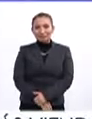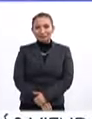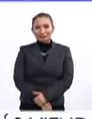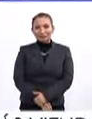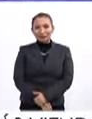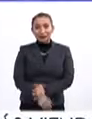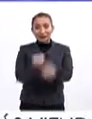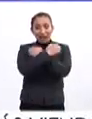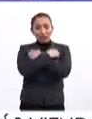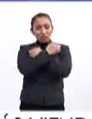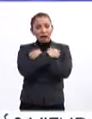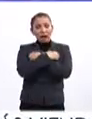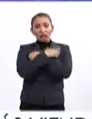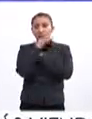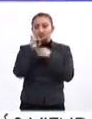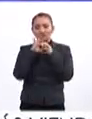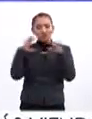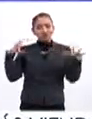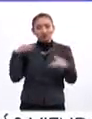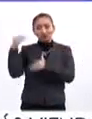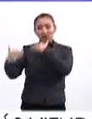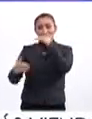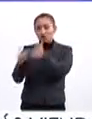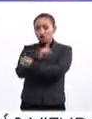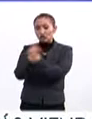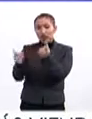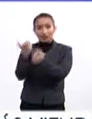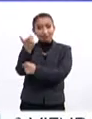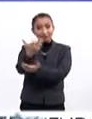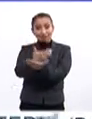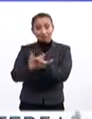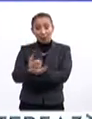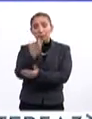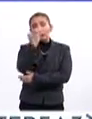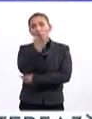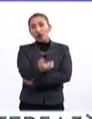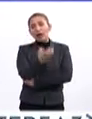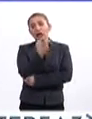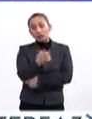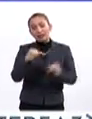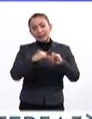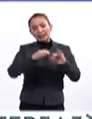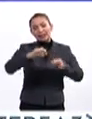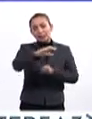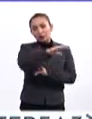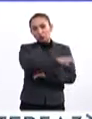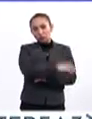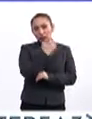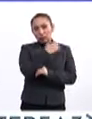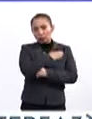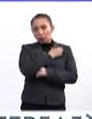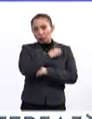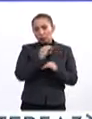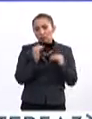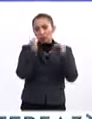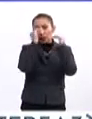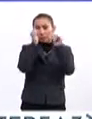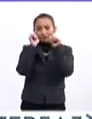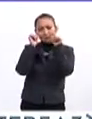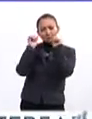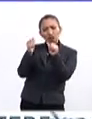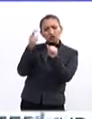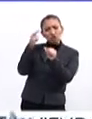La educación no puede desligarse del desarrollo social y económico, por ello las instituciones de educación superior están